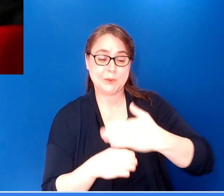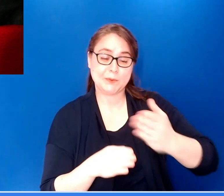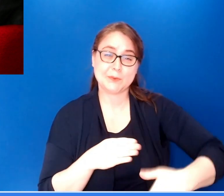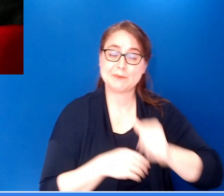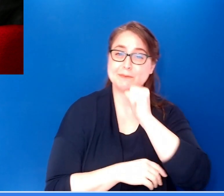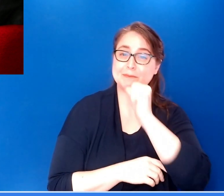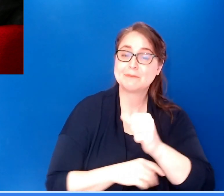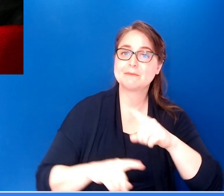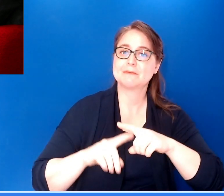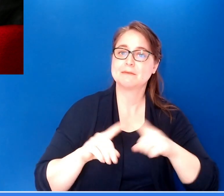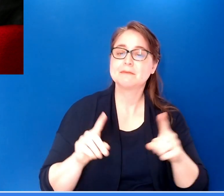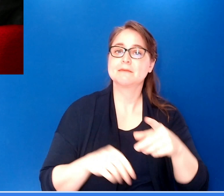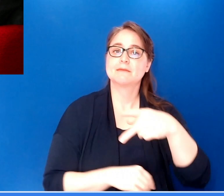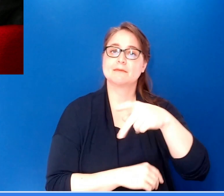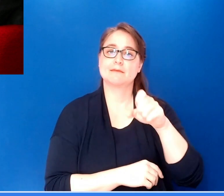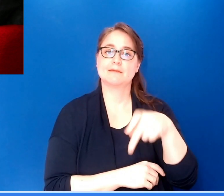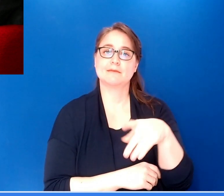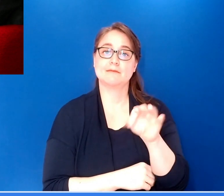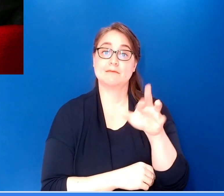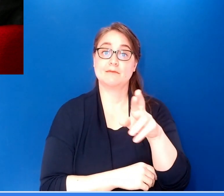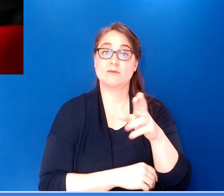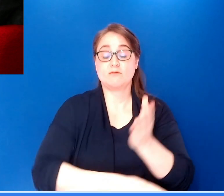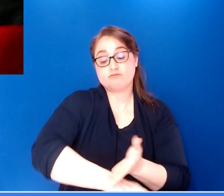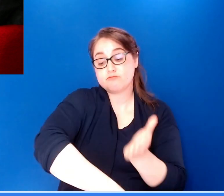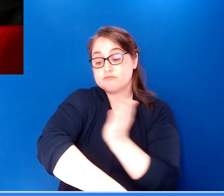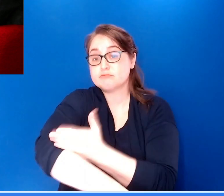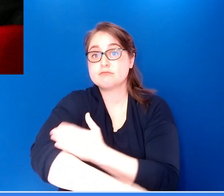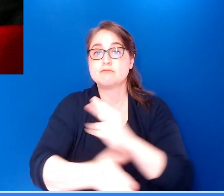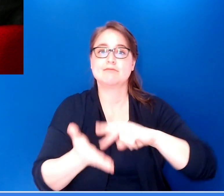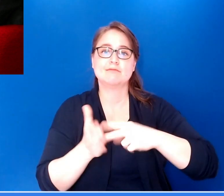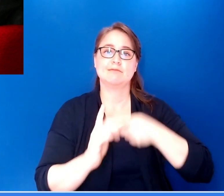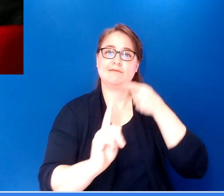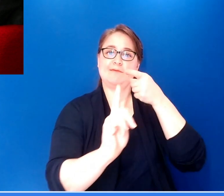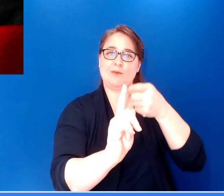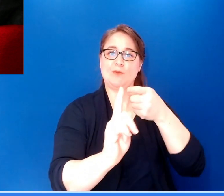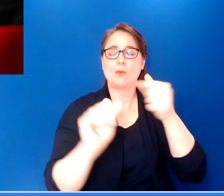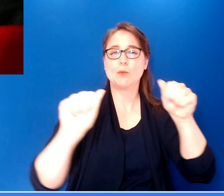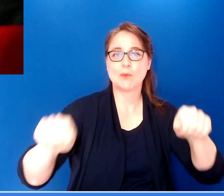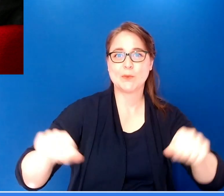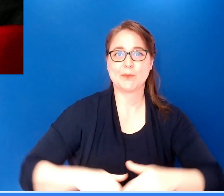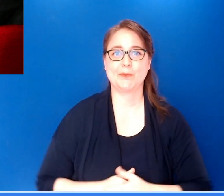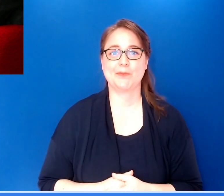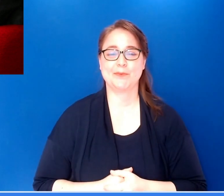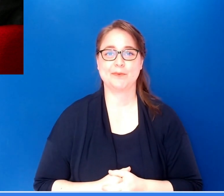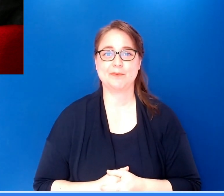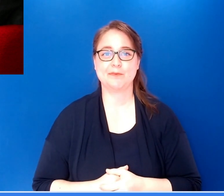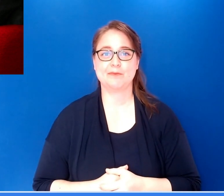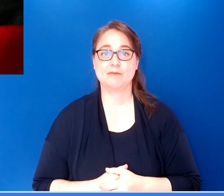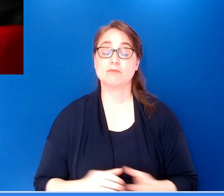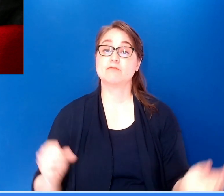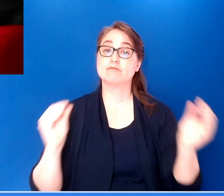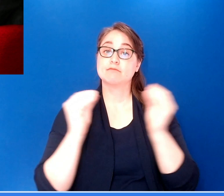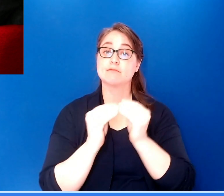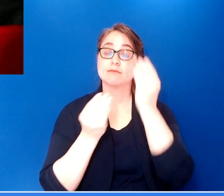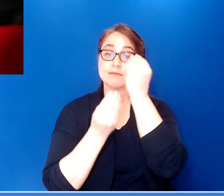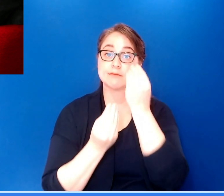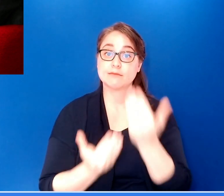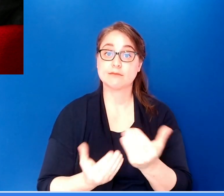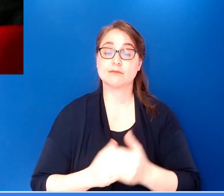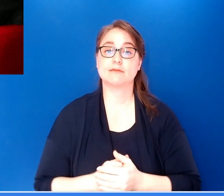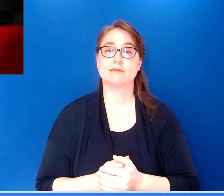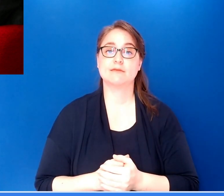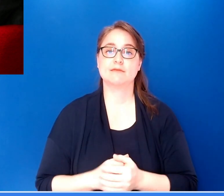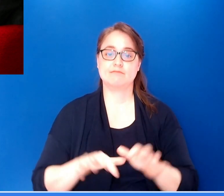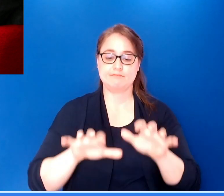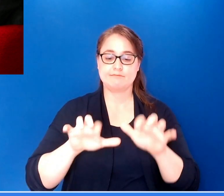información, lea en CDC.gov la declaración para los medios titulada Iniciativa global